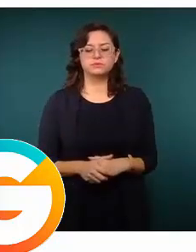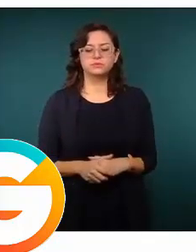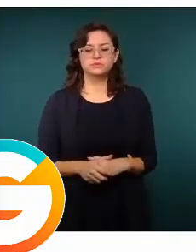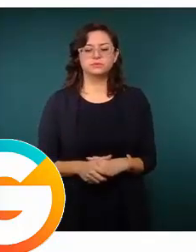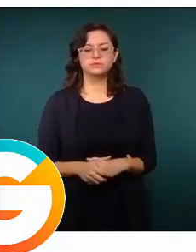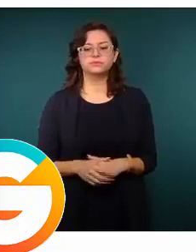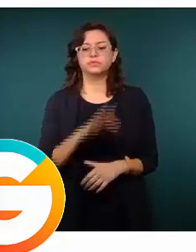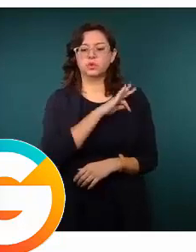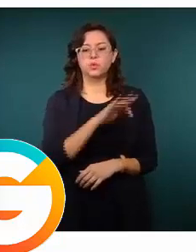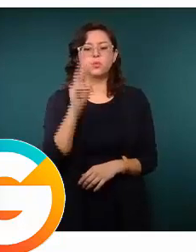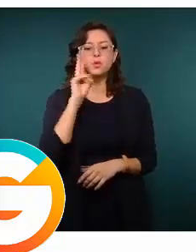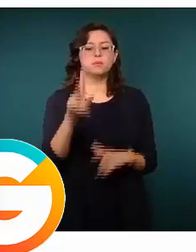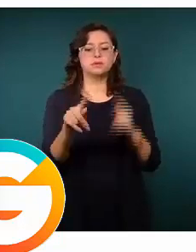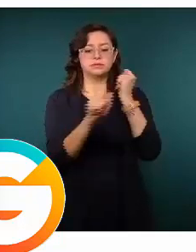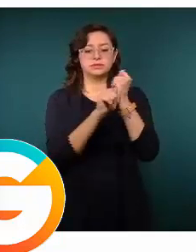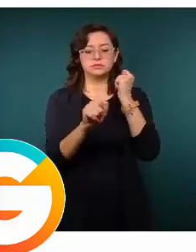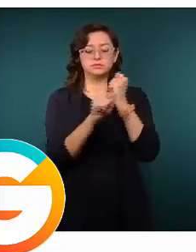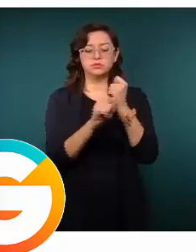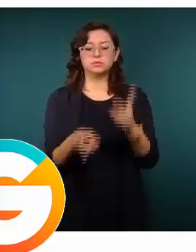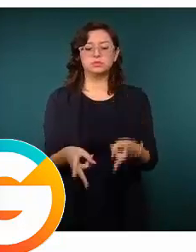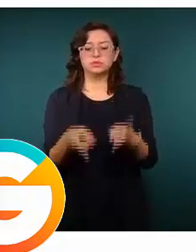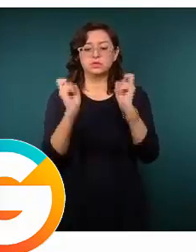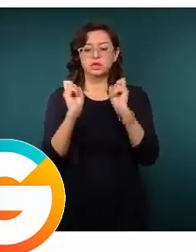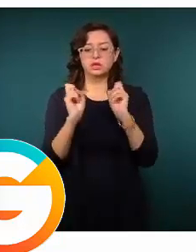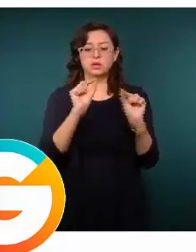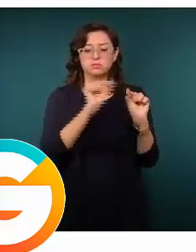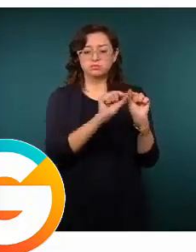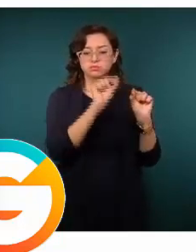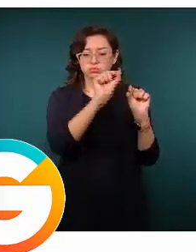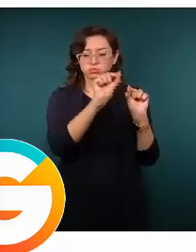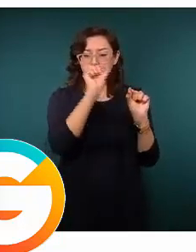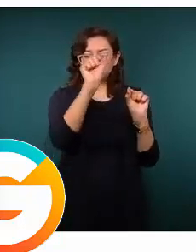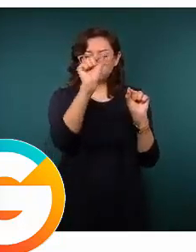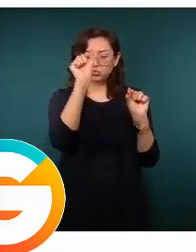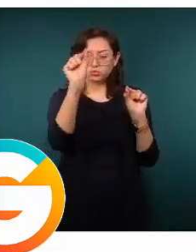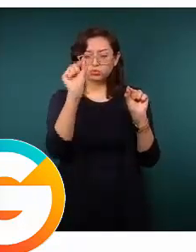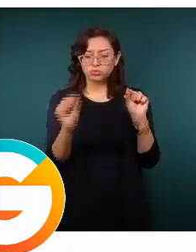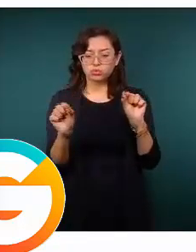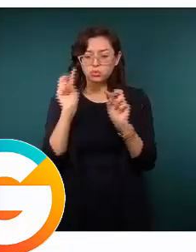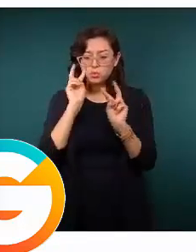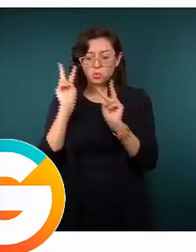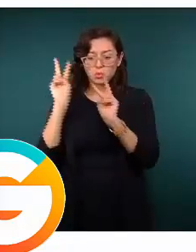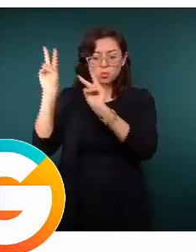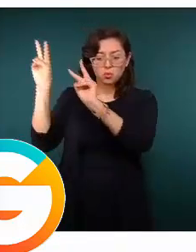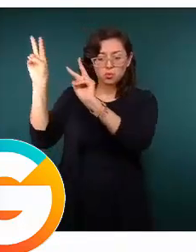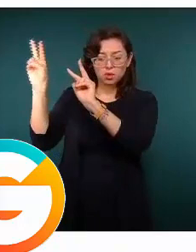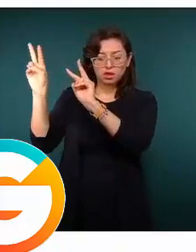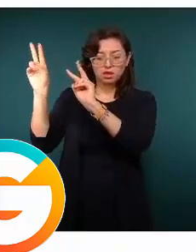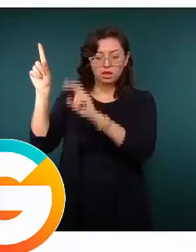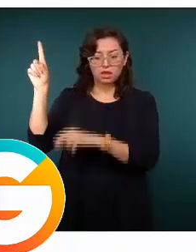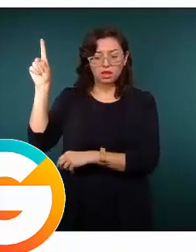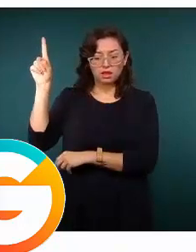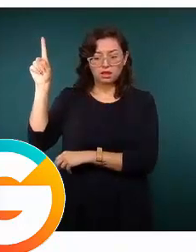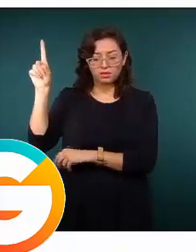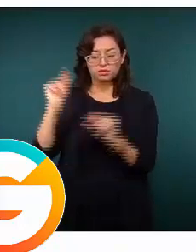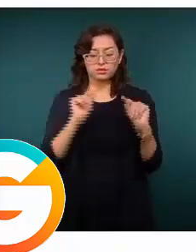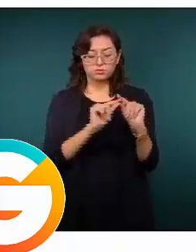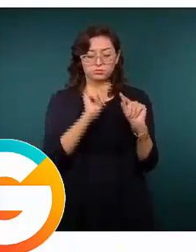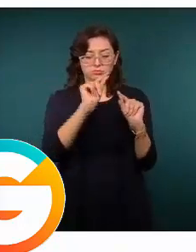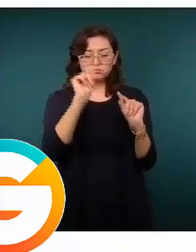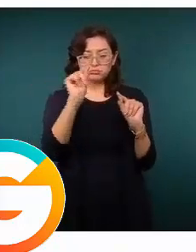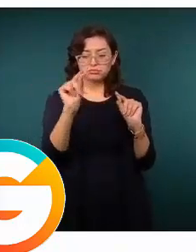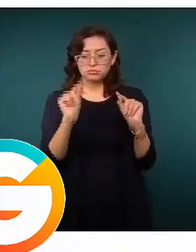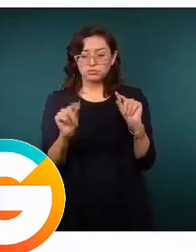el robo a transportistas. En la línea punteada que está marcada aquí en la gráfica es la